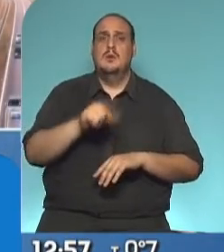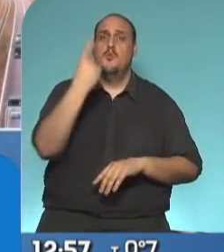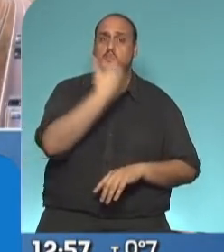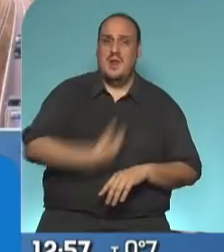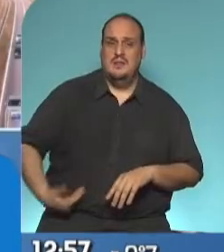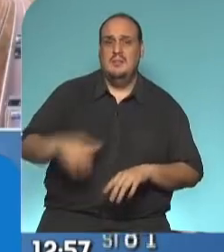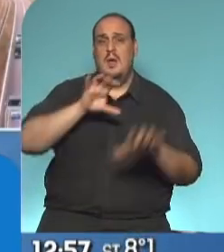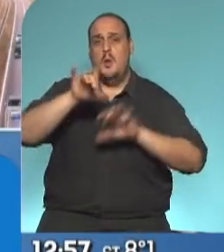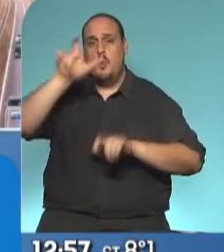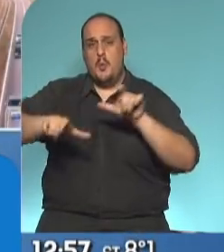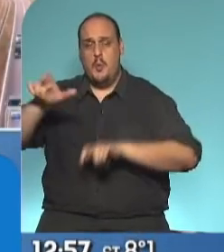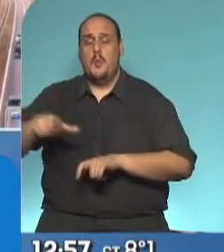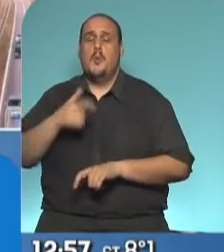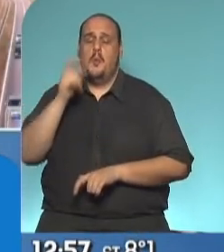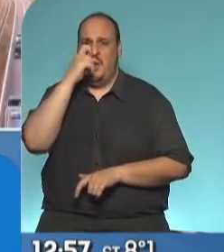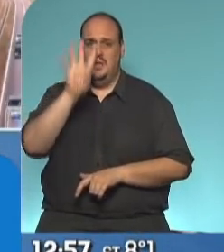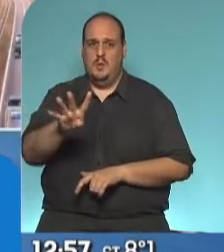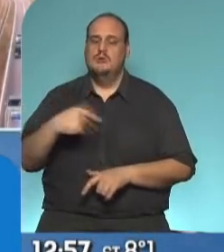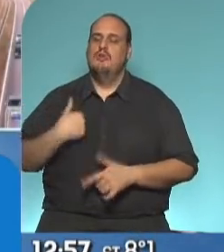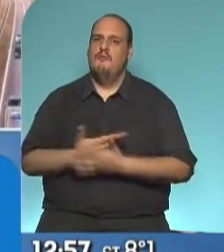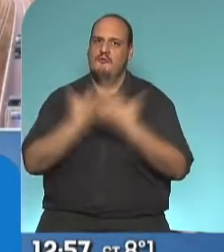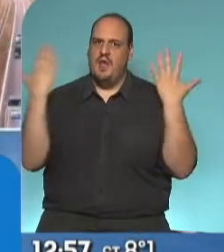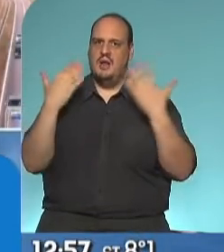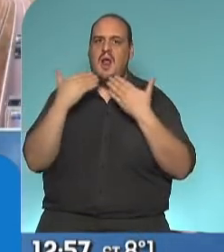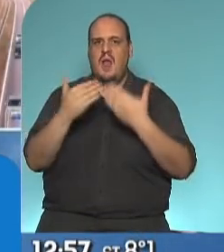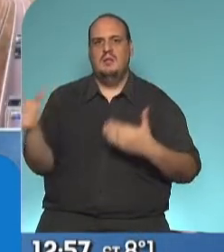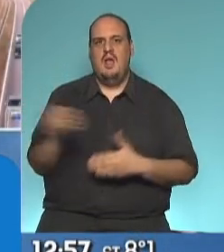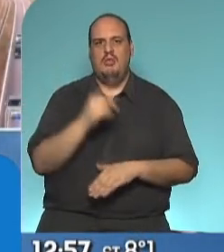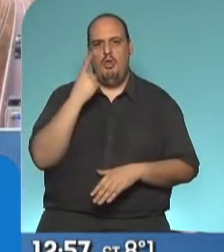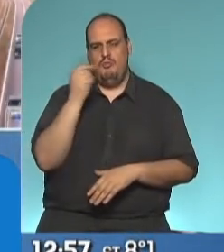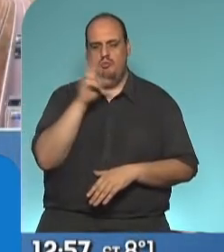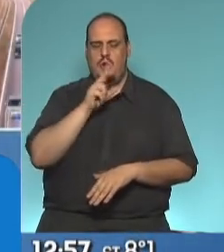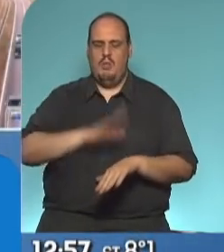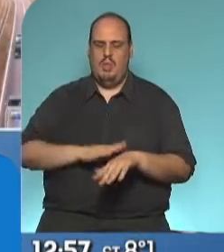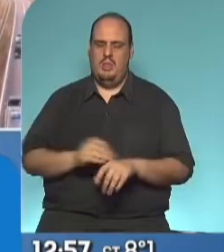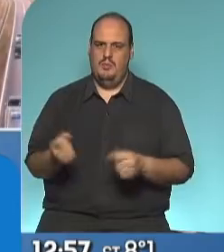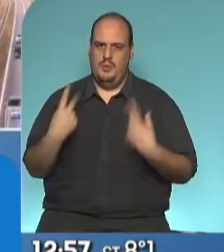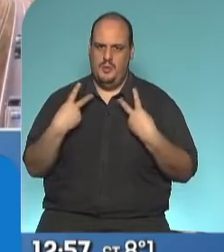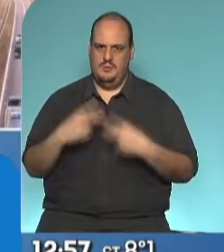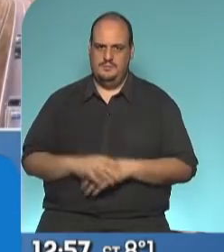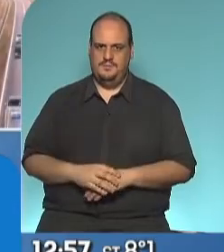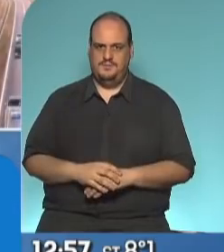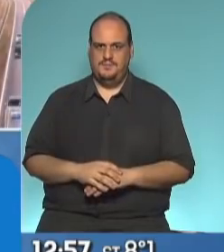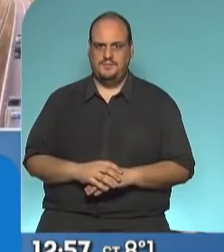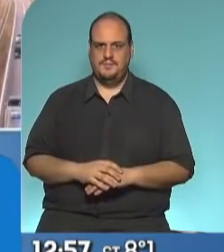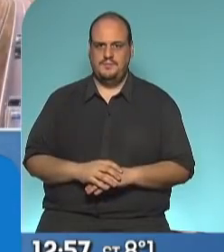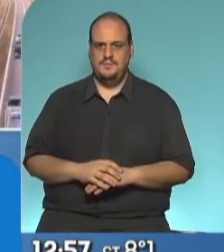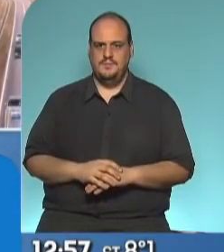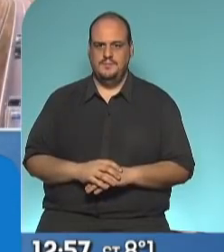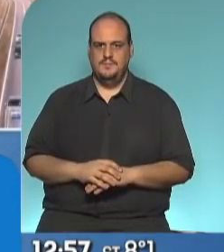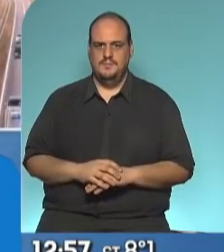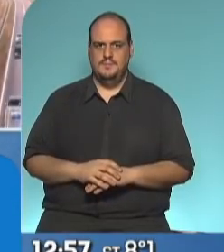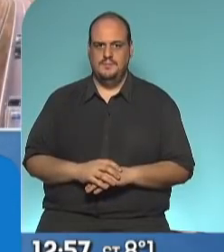Feliz de que sea así. Gracias a todos y todas por su tiempo. Gracias. Gracias. Gracias.